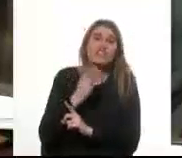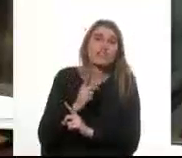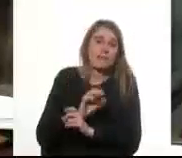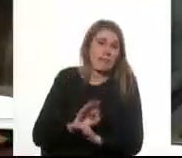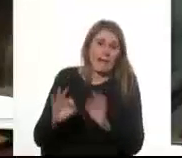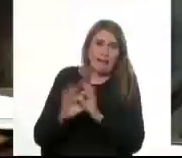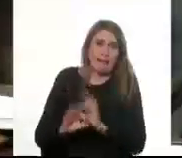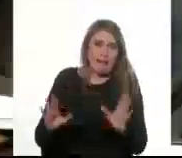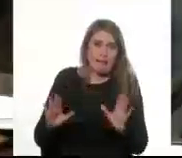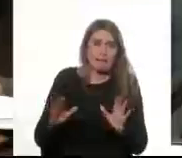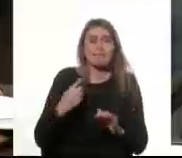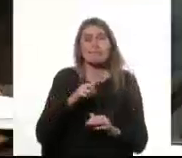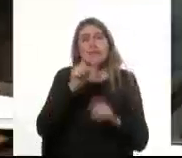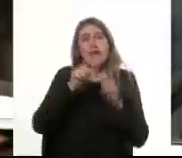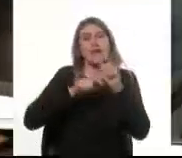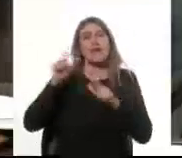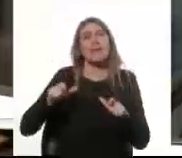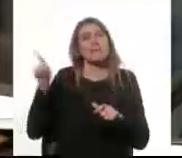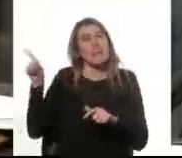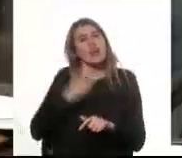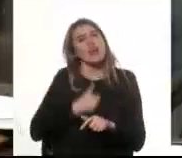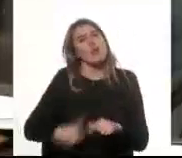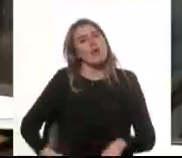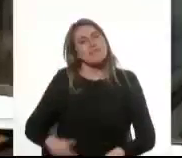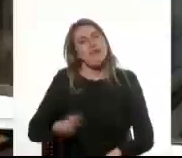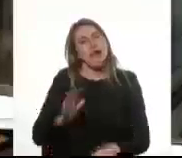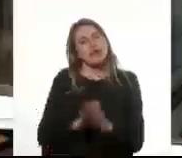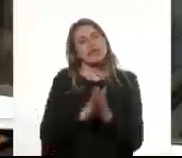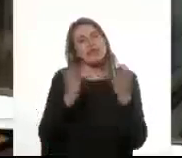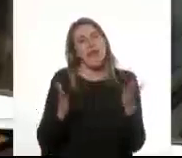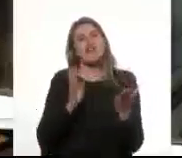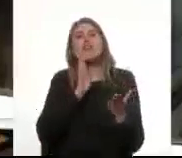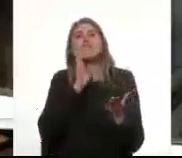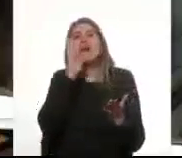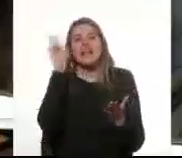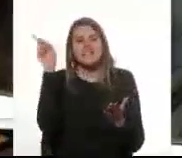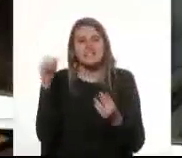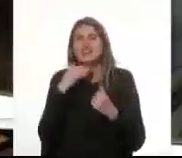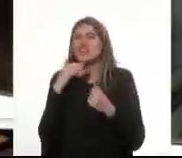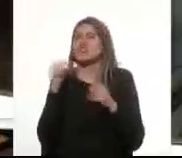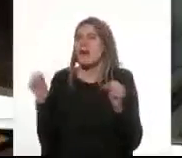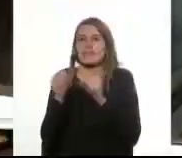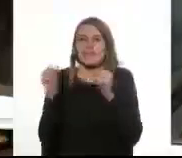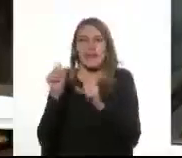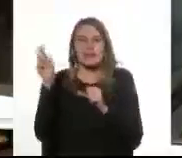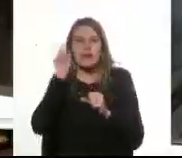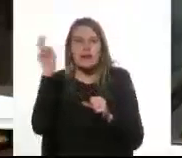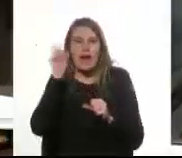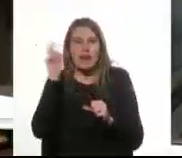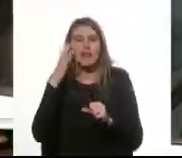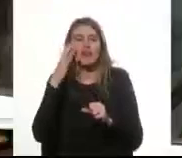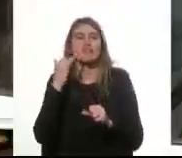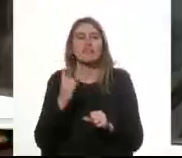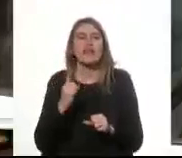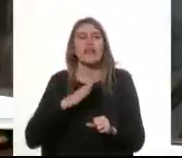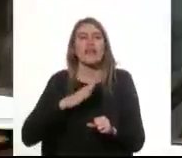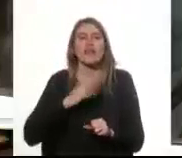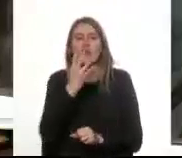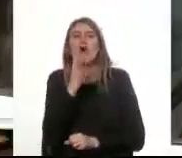Era de la gente del diario El País No sabían qué hacer con ella Tenía 40 funcionarios